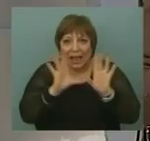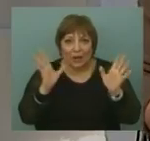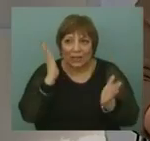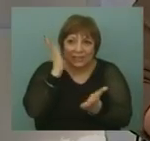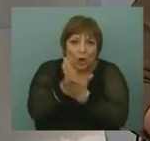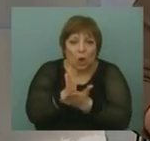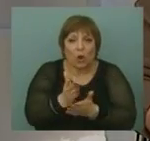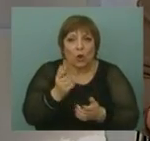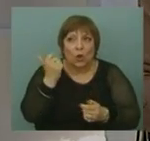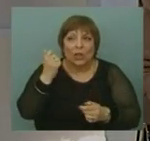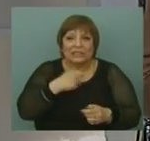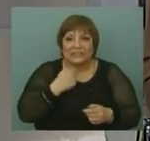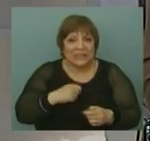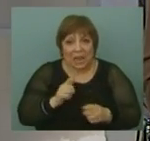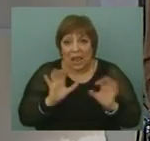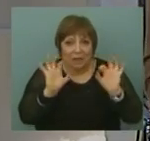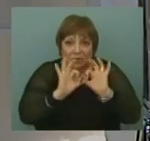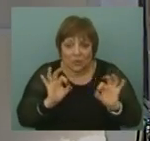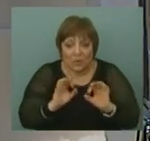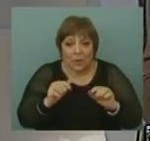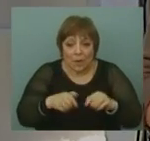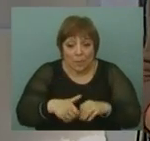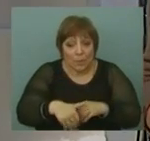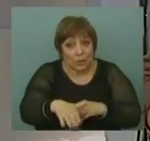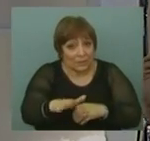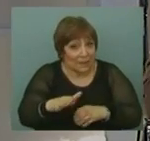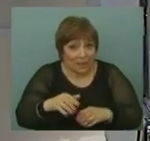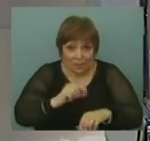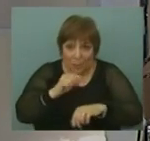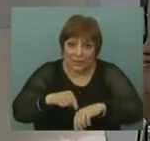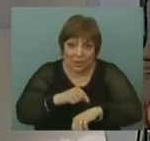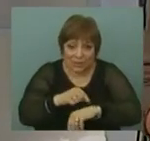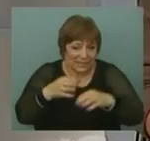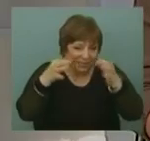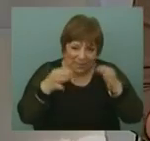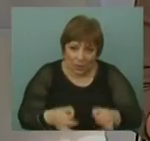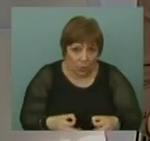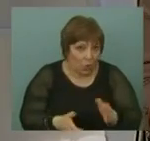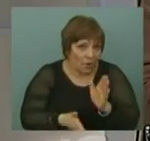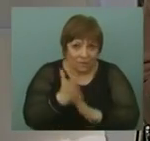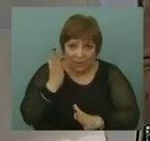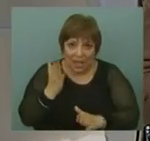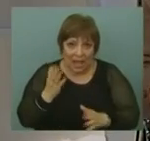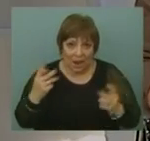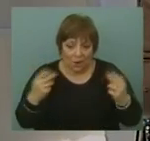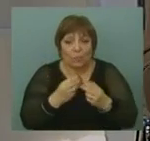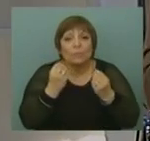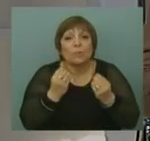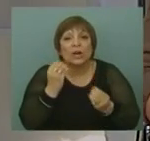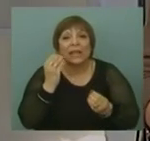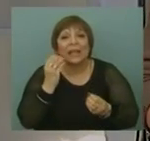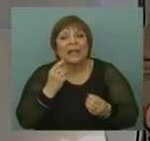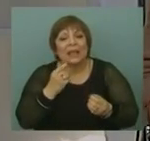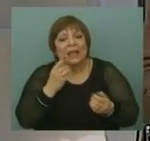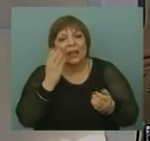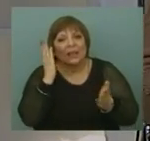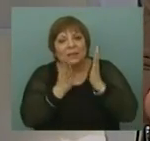control estatal chino, próximamente veremos que en las próximas horas eso seguramente se va a dar. Ahora, ¿por qué censuran? Pues porque realmente